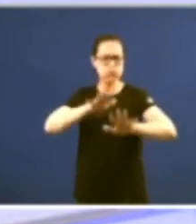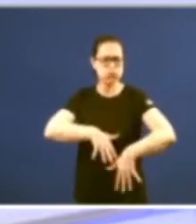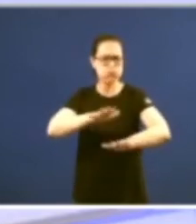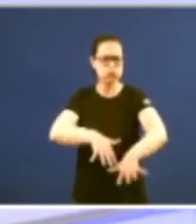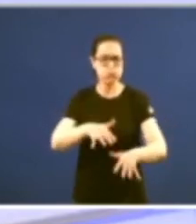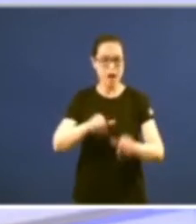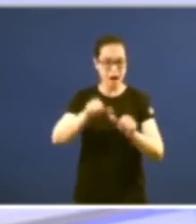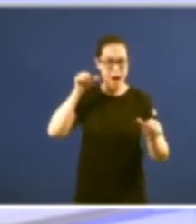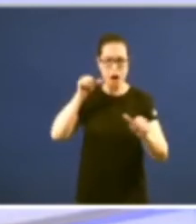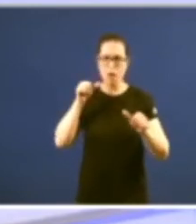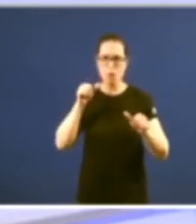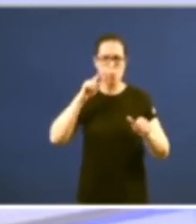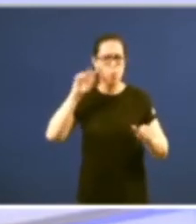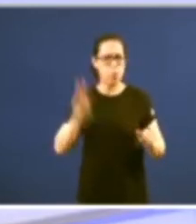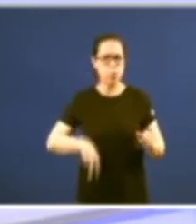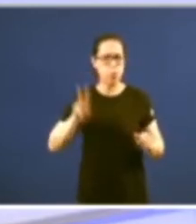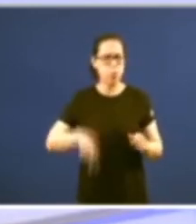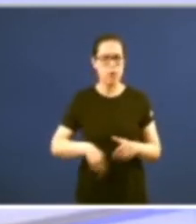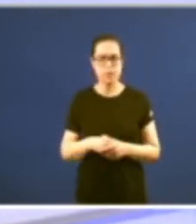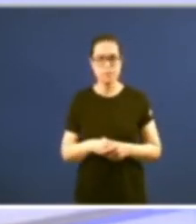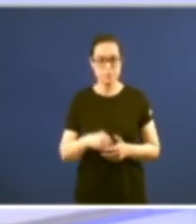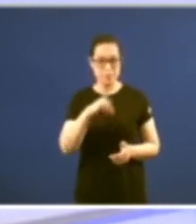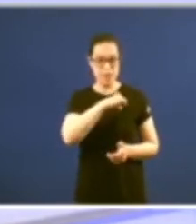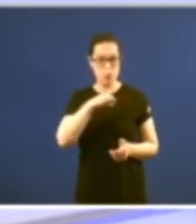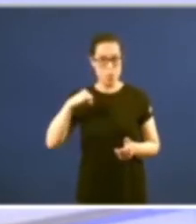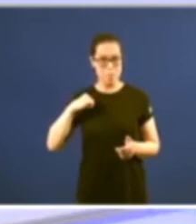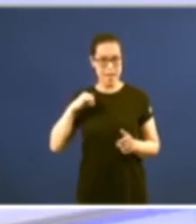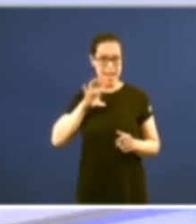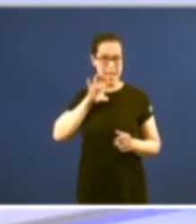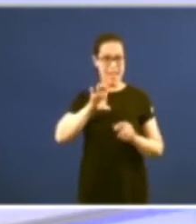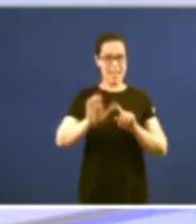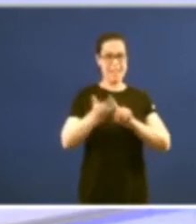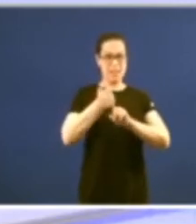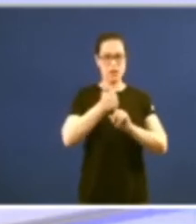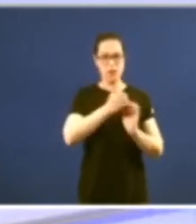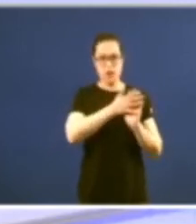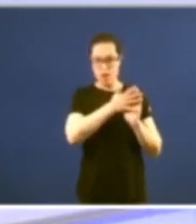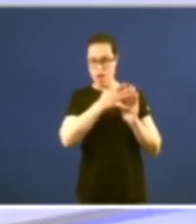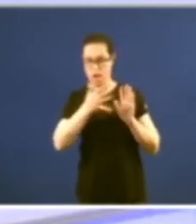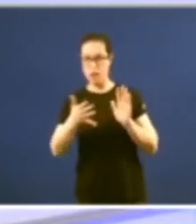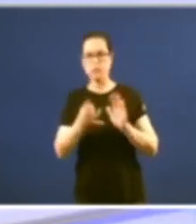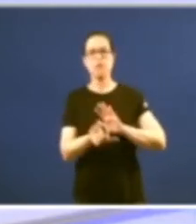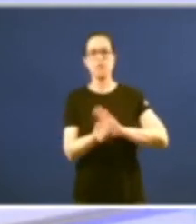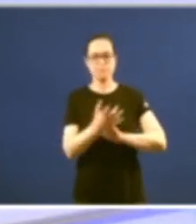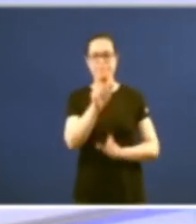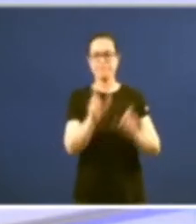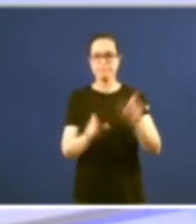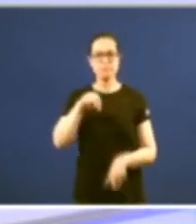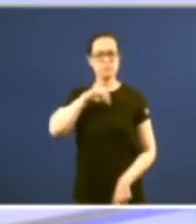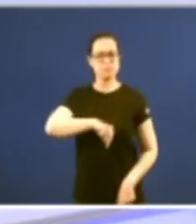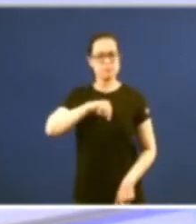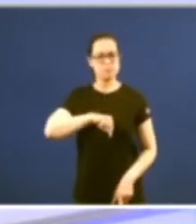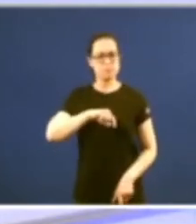visto a propia autonomía no seu discorrer creou autonomistas por suposto que entre os